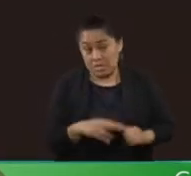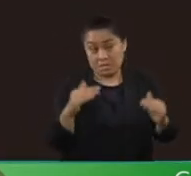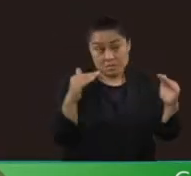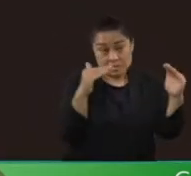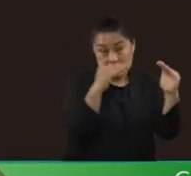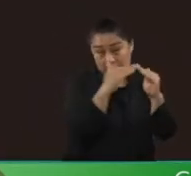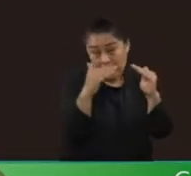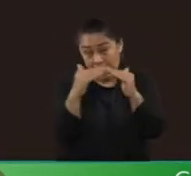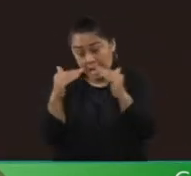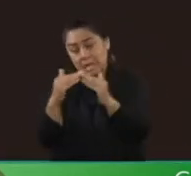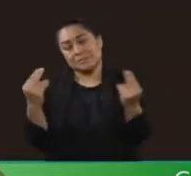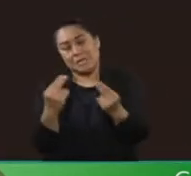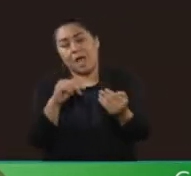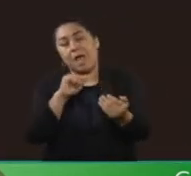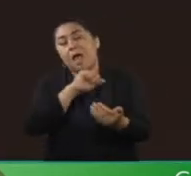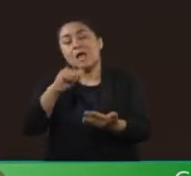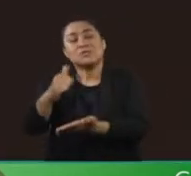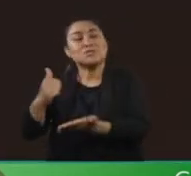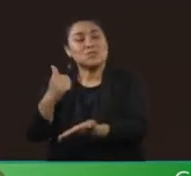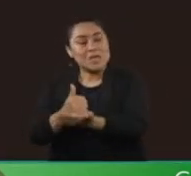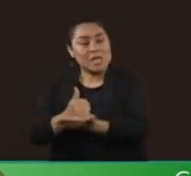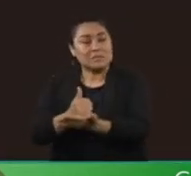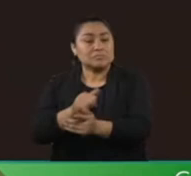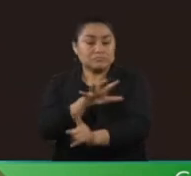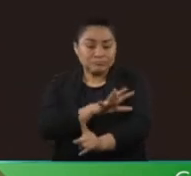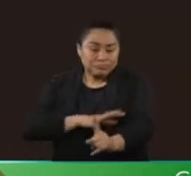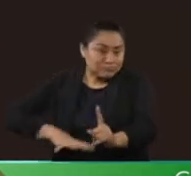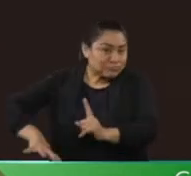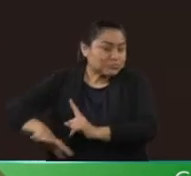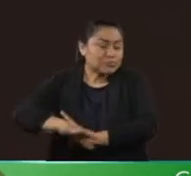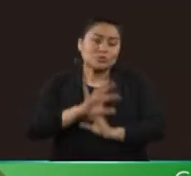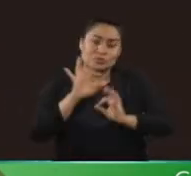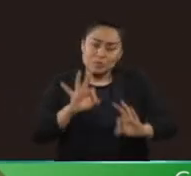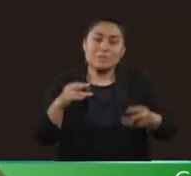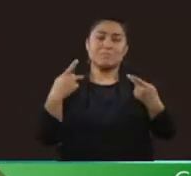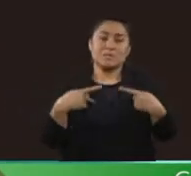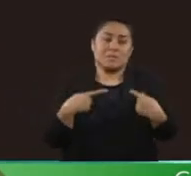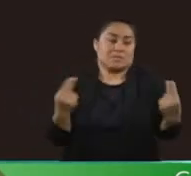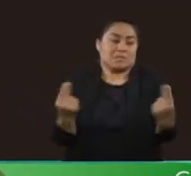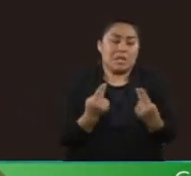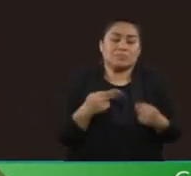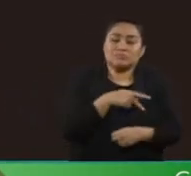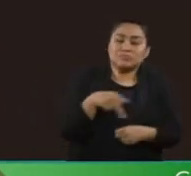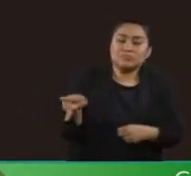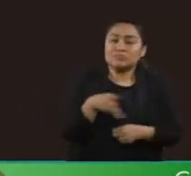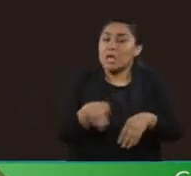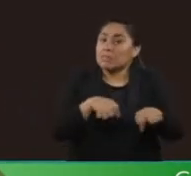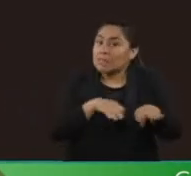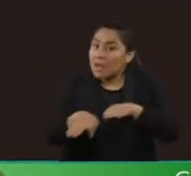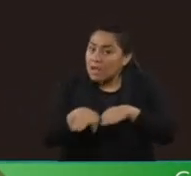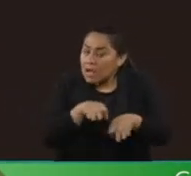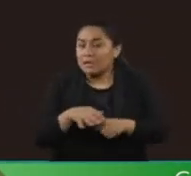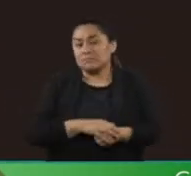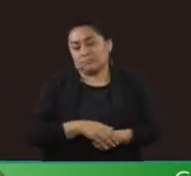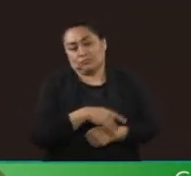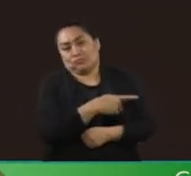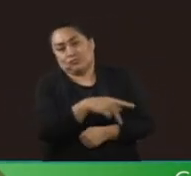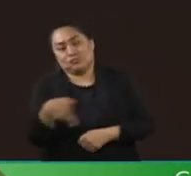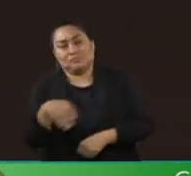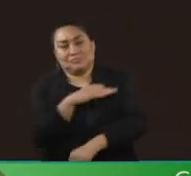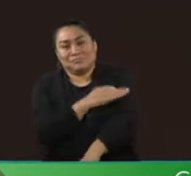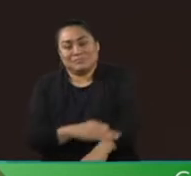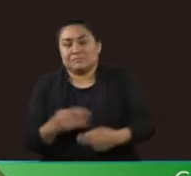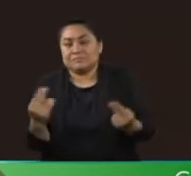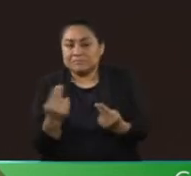medio de las zonas urbanas, donde la gente las necesita, donde la gente trabaja, donde la gente tiene y educa a sus familias.